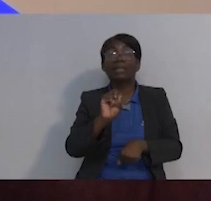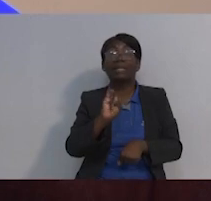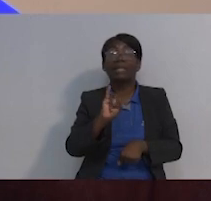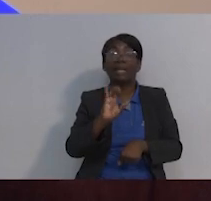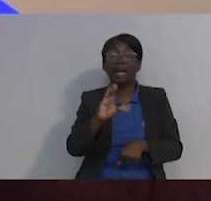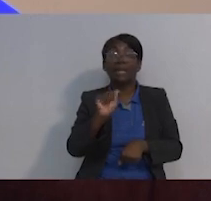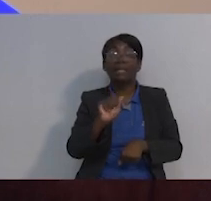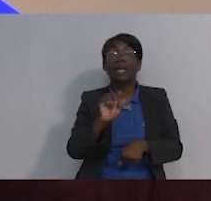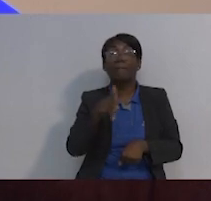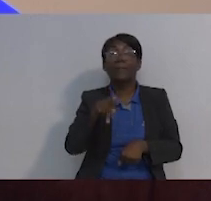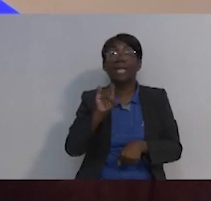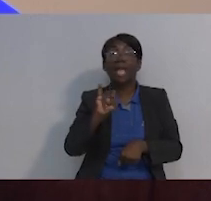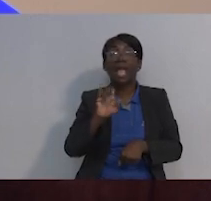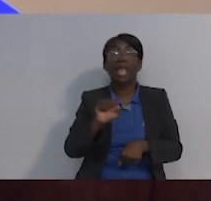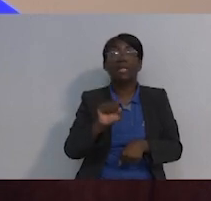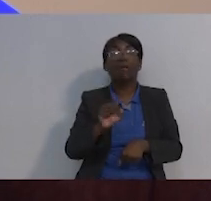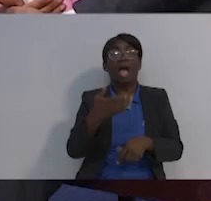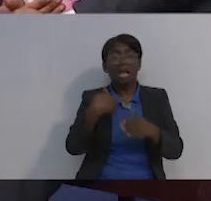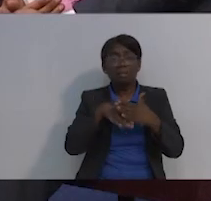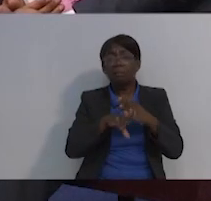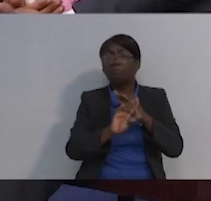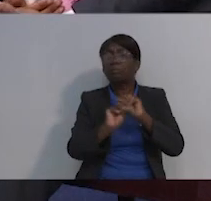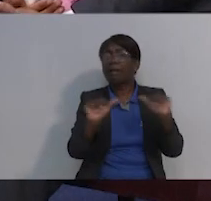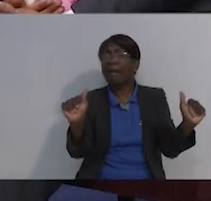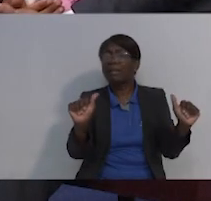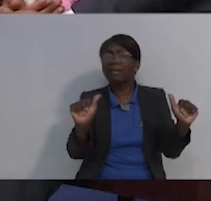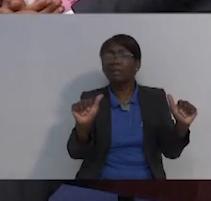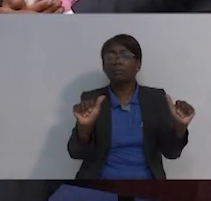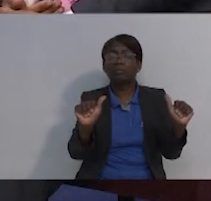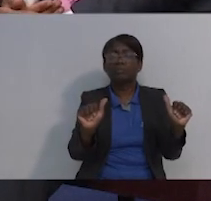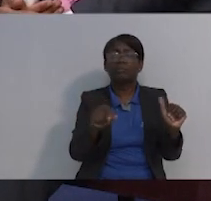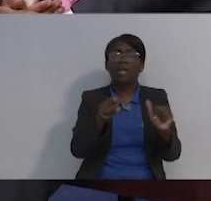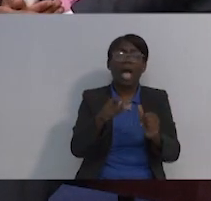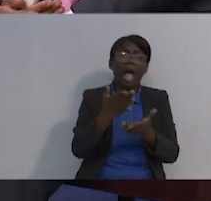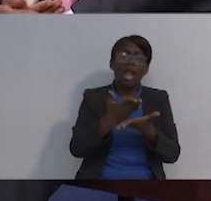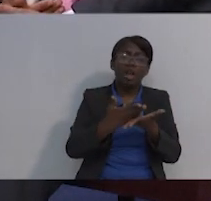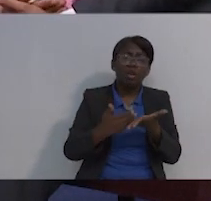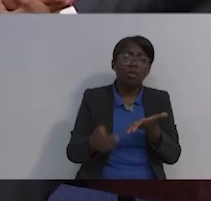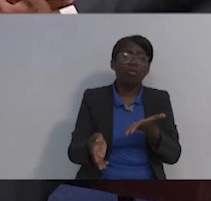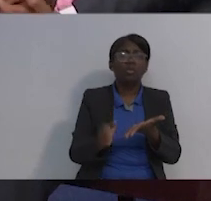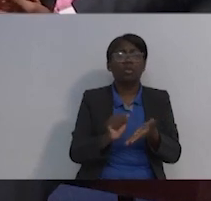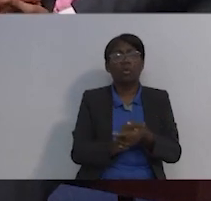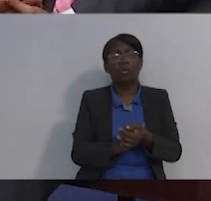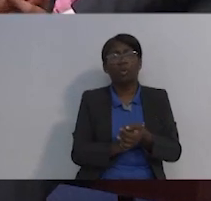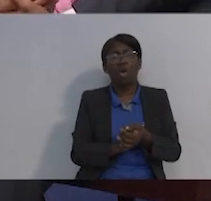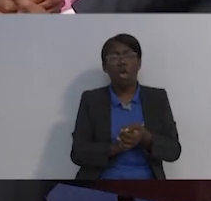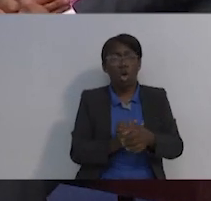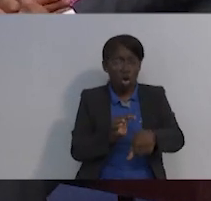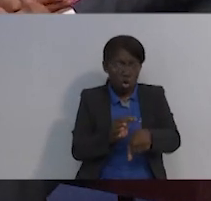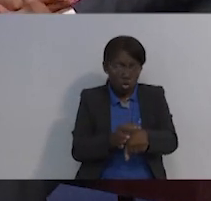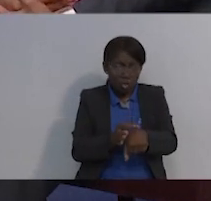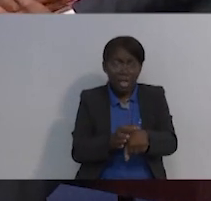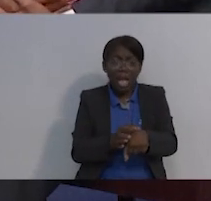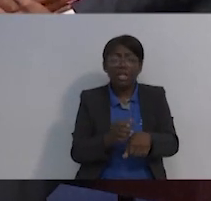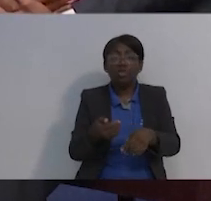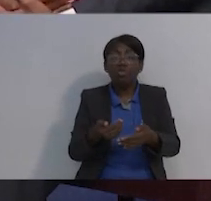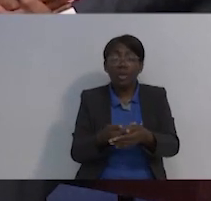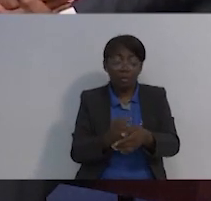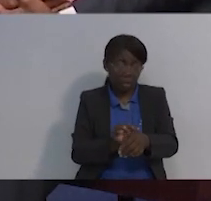los televidentes que sepan, funciona la clínica de piel donde es de acceso gratuito a toda la población,